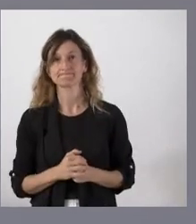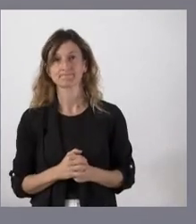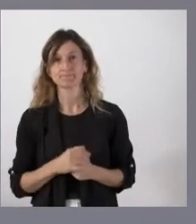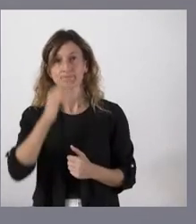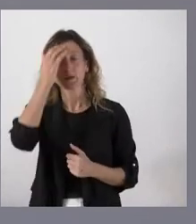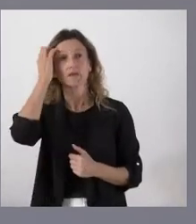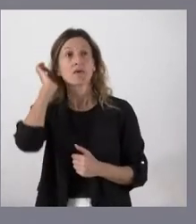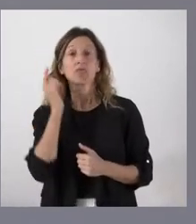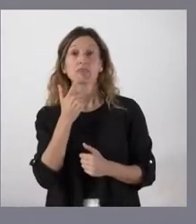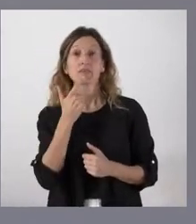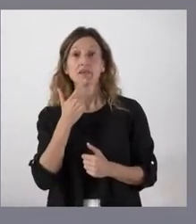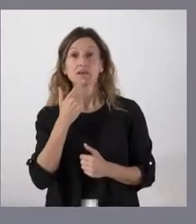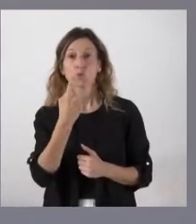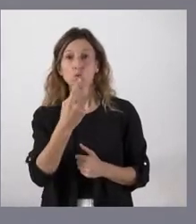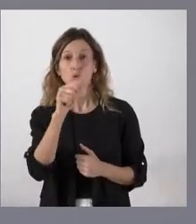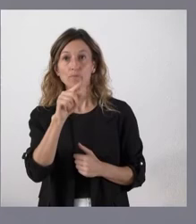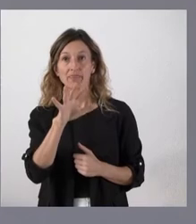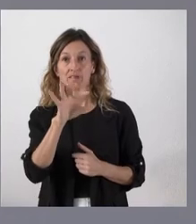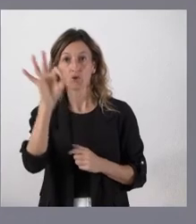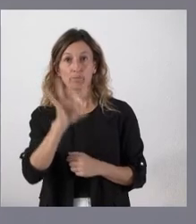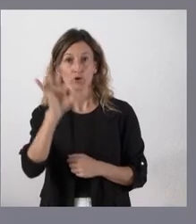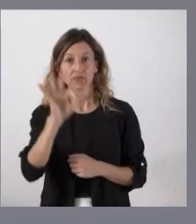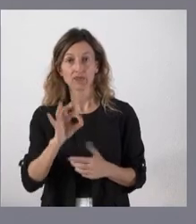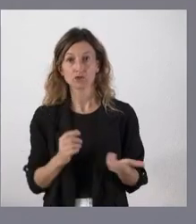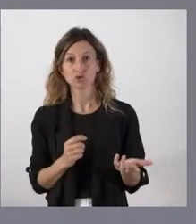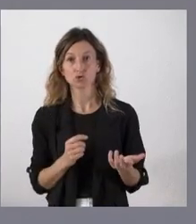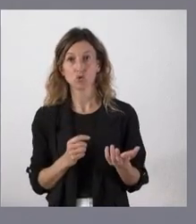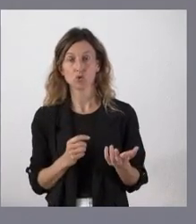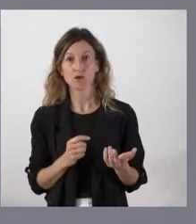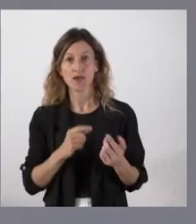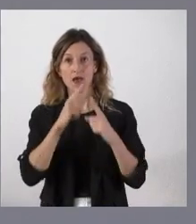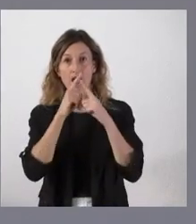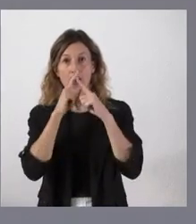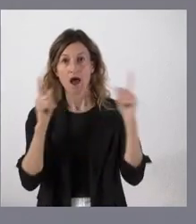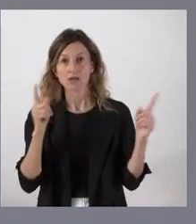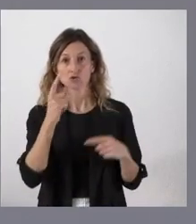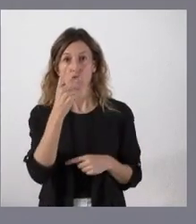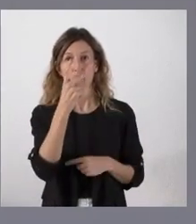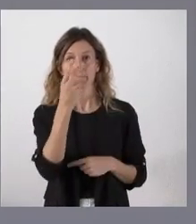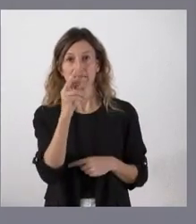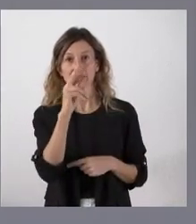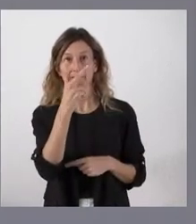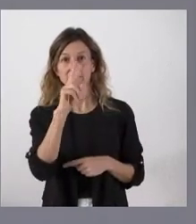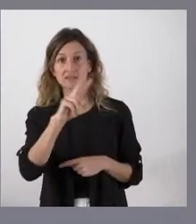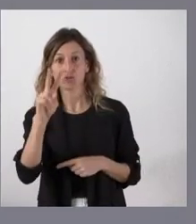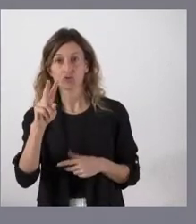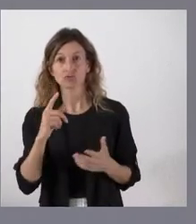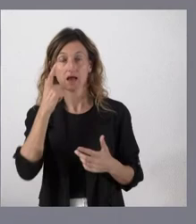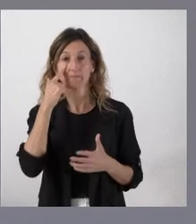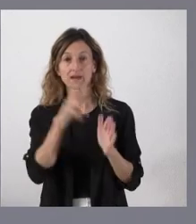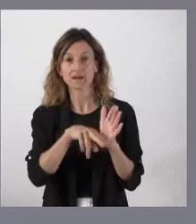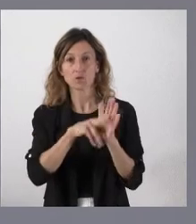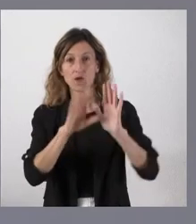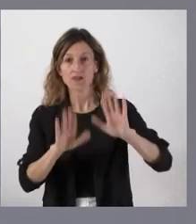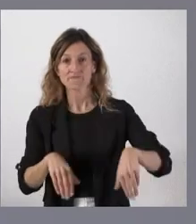Cuantificar el 1,5% del año 2022, que vamos a ver cómo se regula finalmente